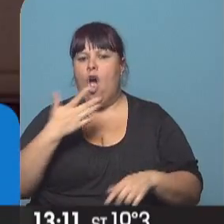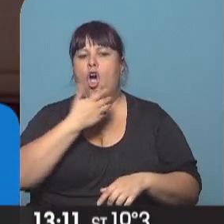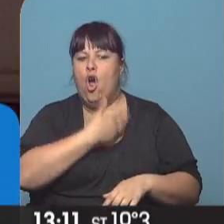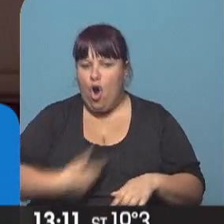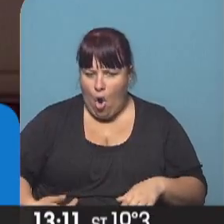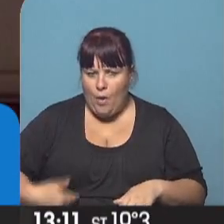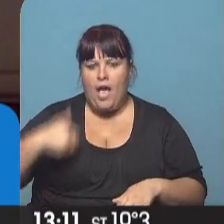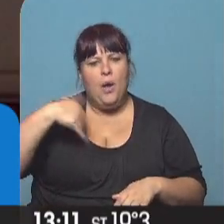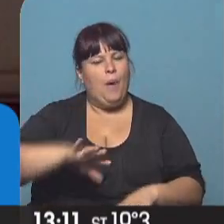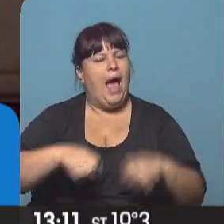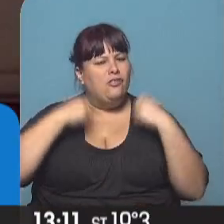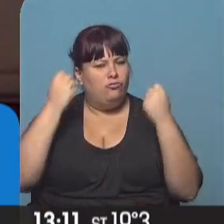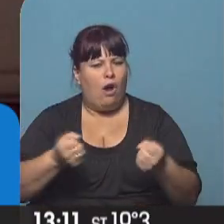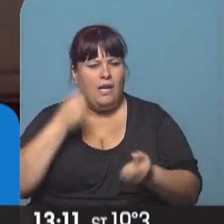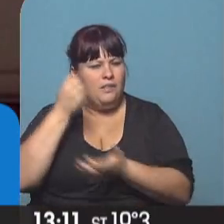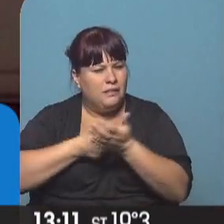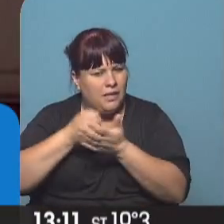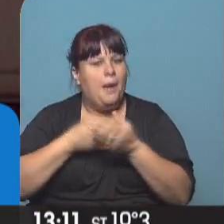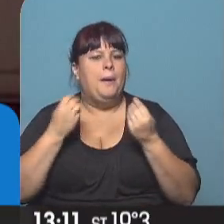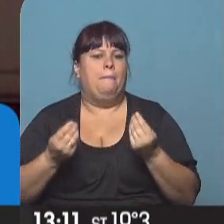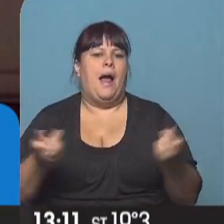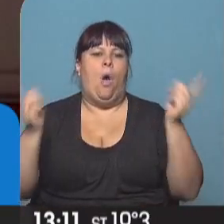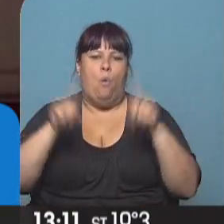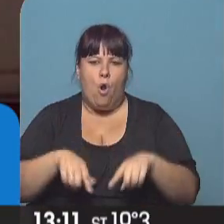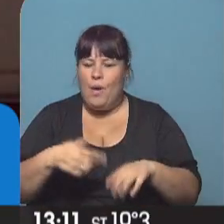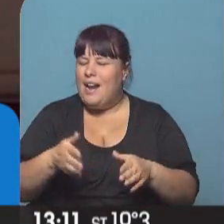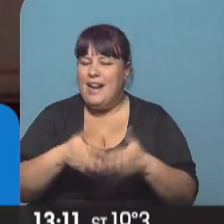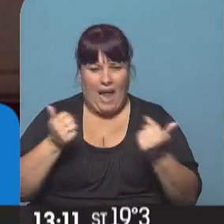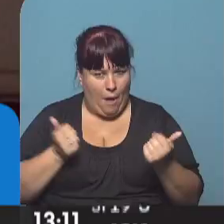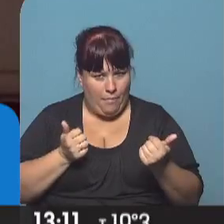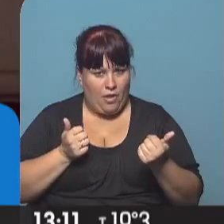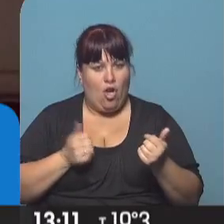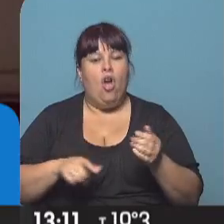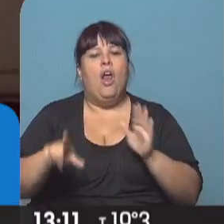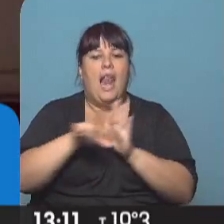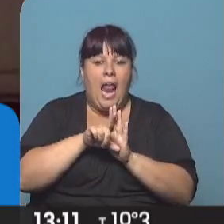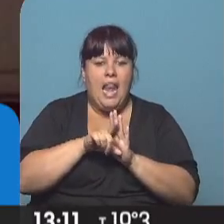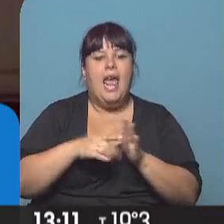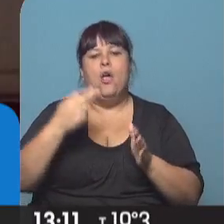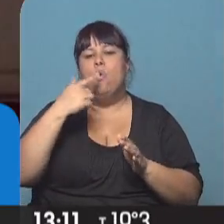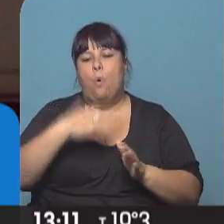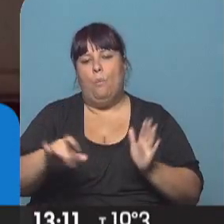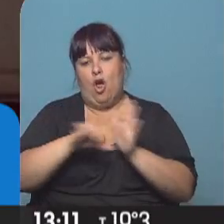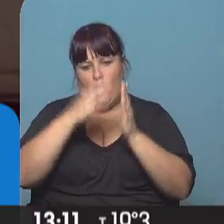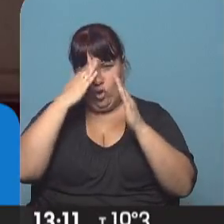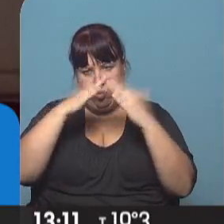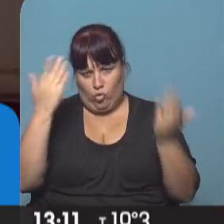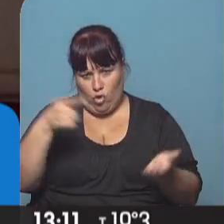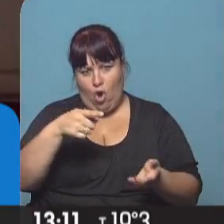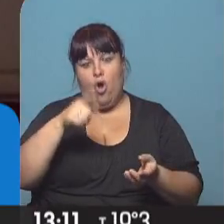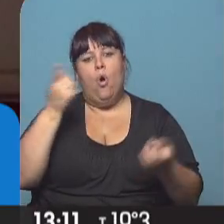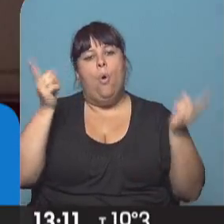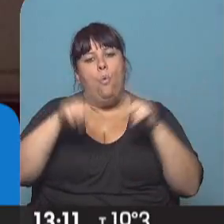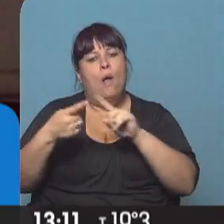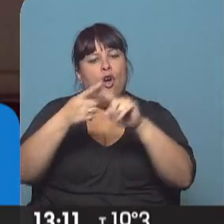pondrá todos los medios a su alcance para restaurar cuanto antes la legalidad y el orden constitucional, recuperar